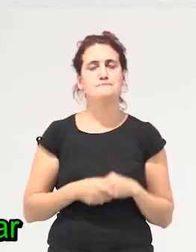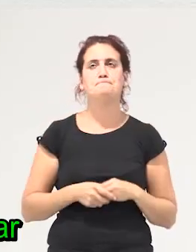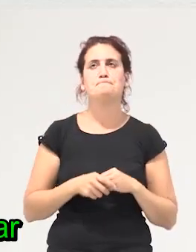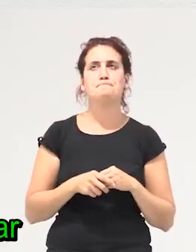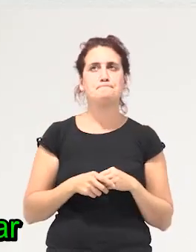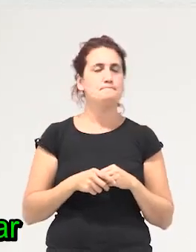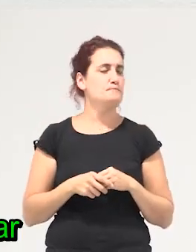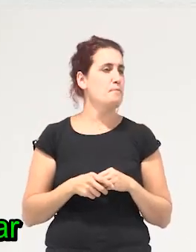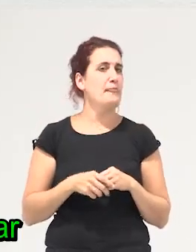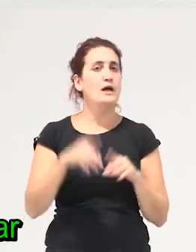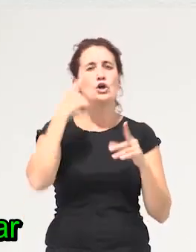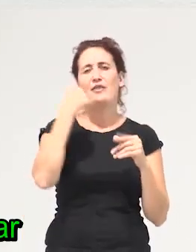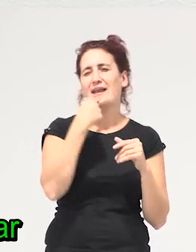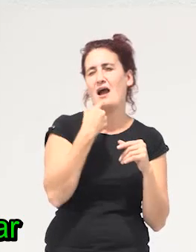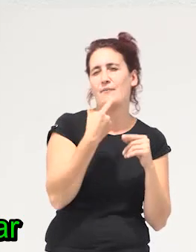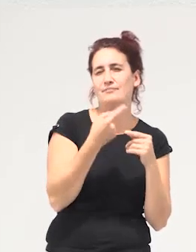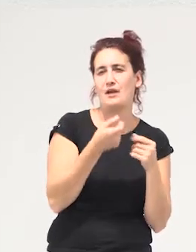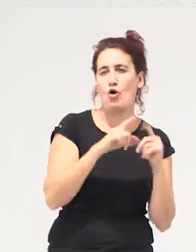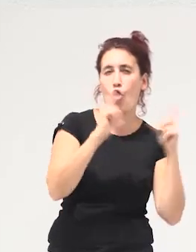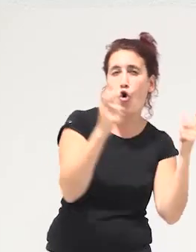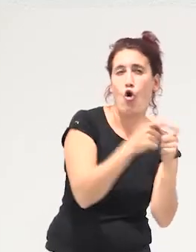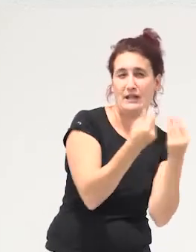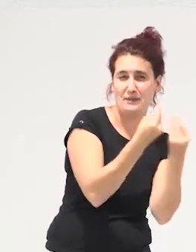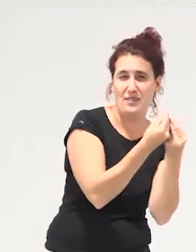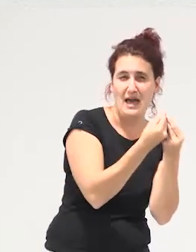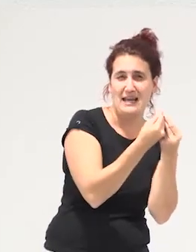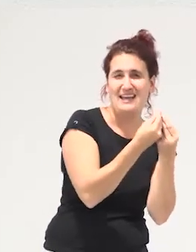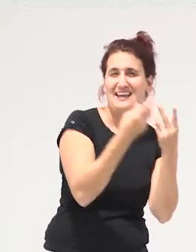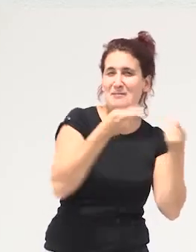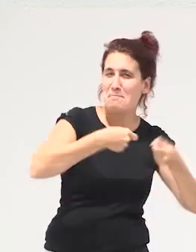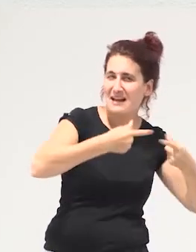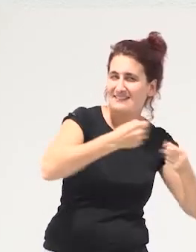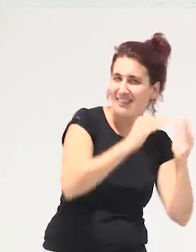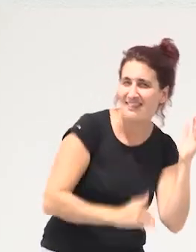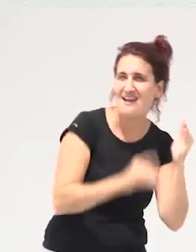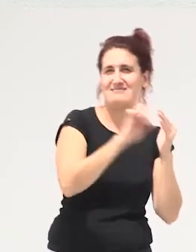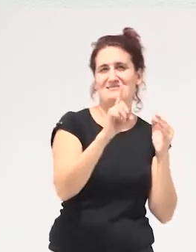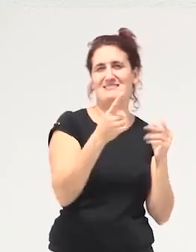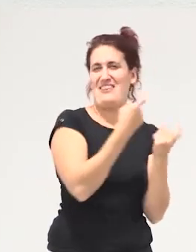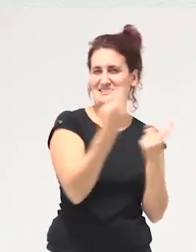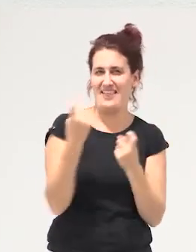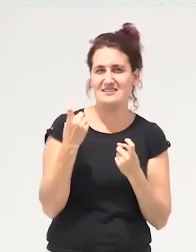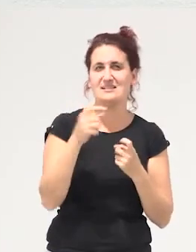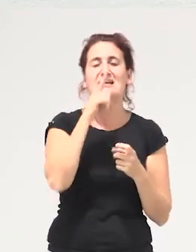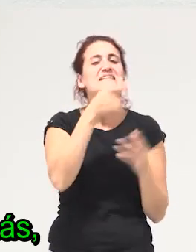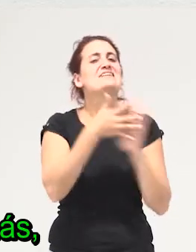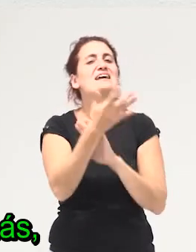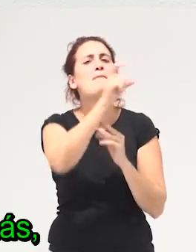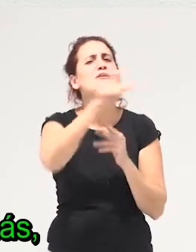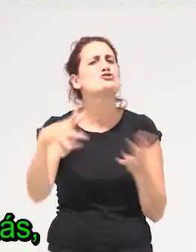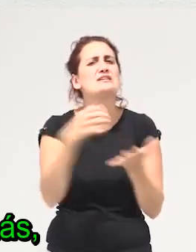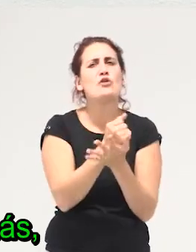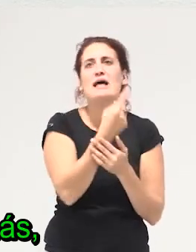yo diría colectivizar y desmercantilizar la resolución de las necesidades o sea no se trata de que cada vez todo el mundo tengamos más dinero